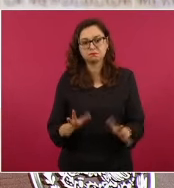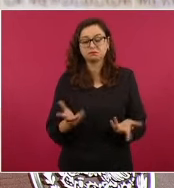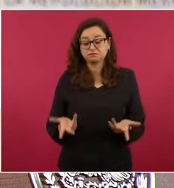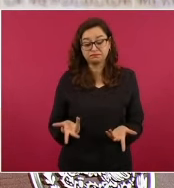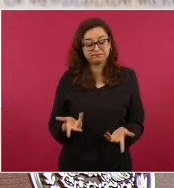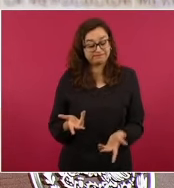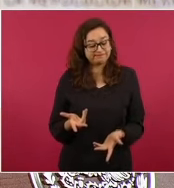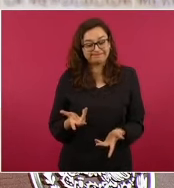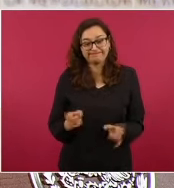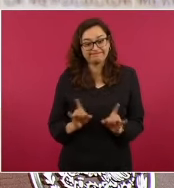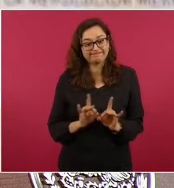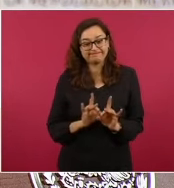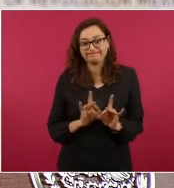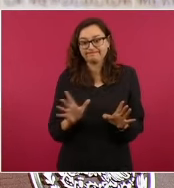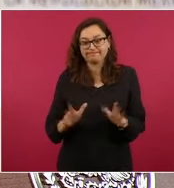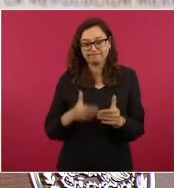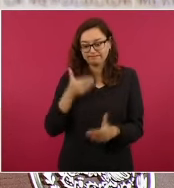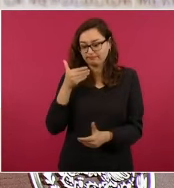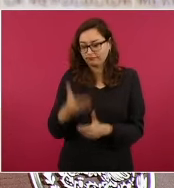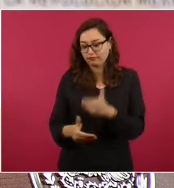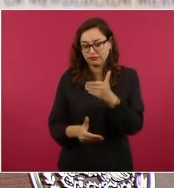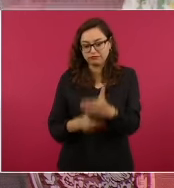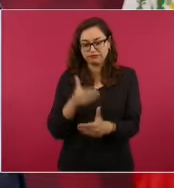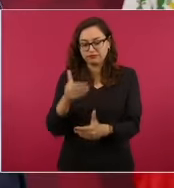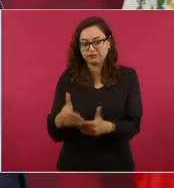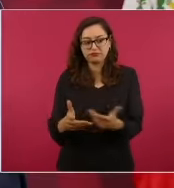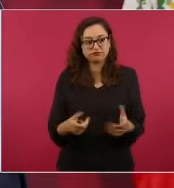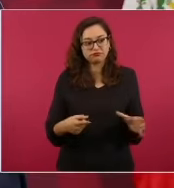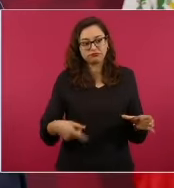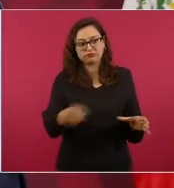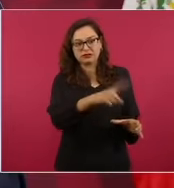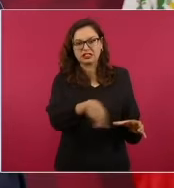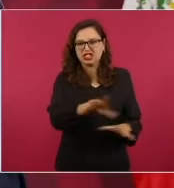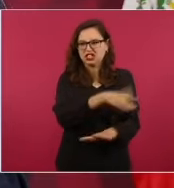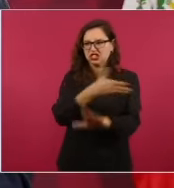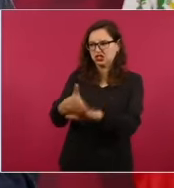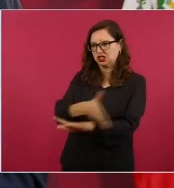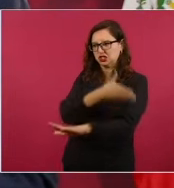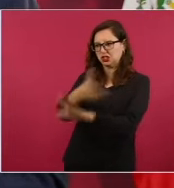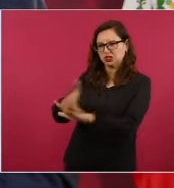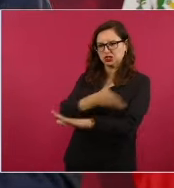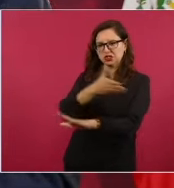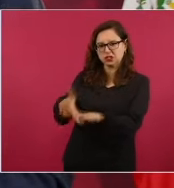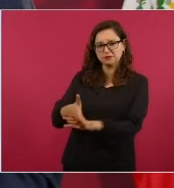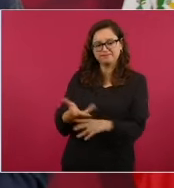proceso. Yo también le digo a los adversarios que